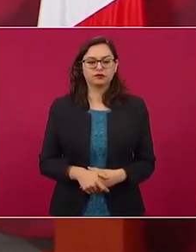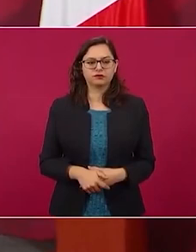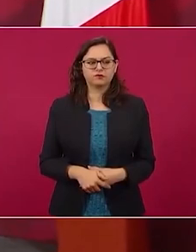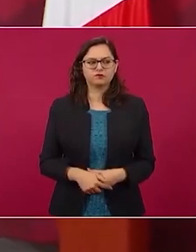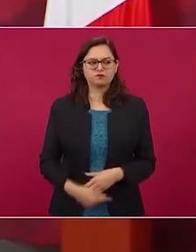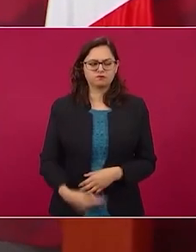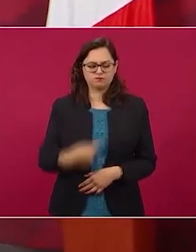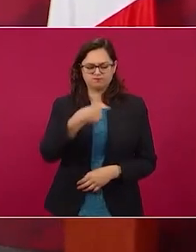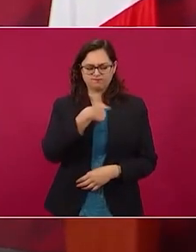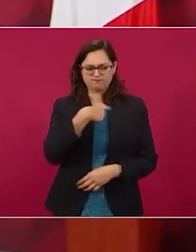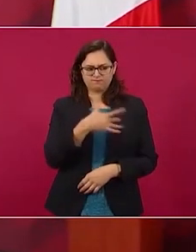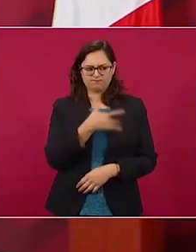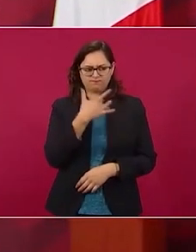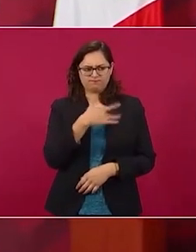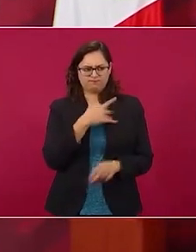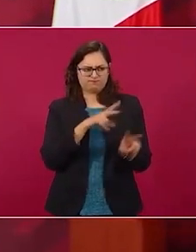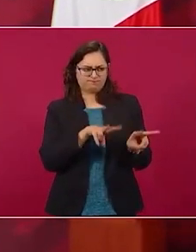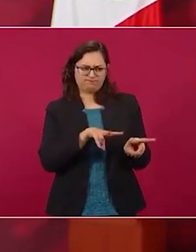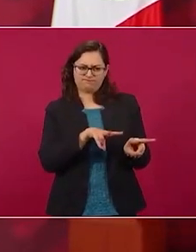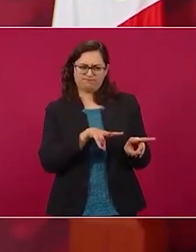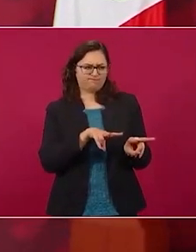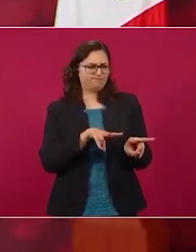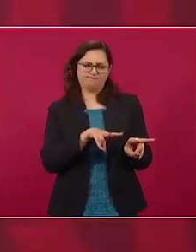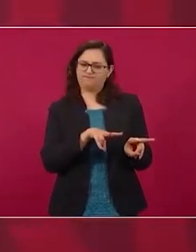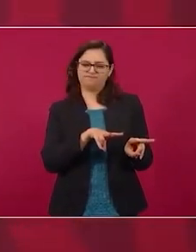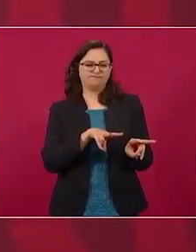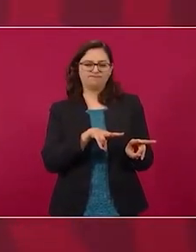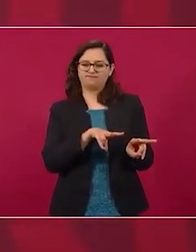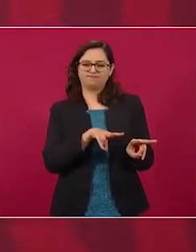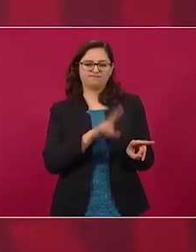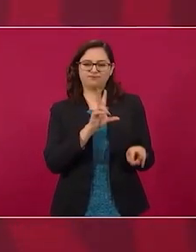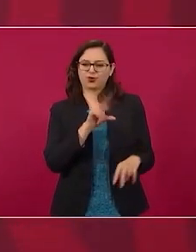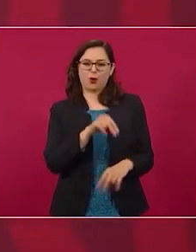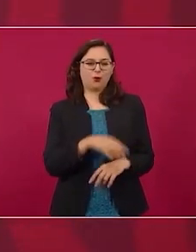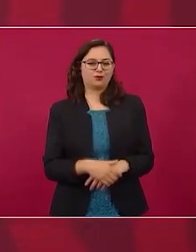romper ese bipartidismo.